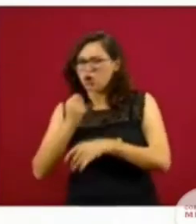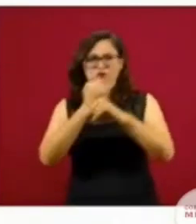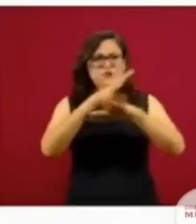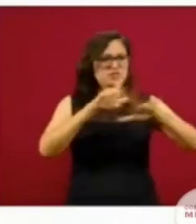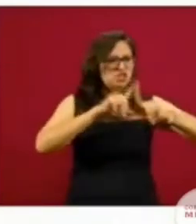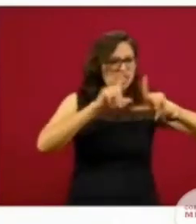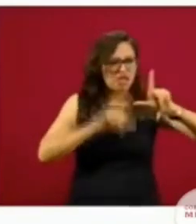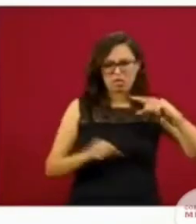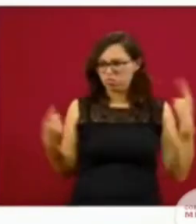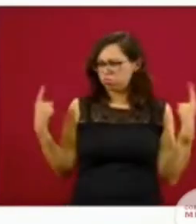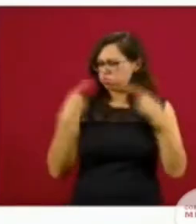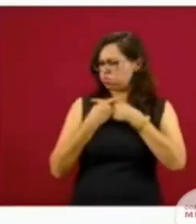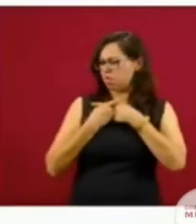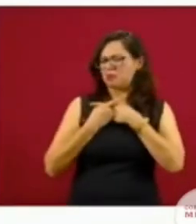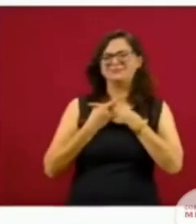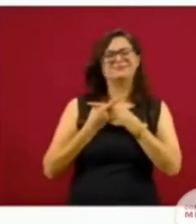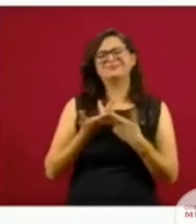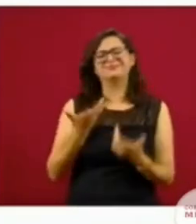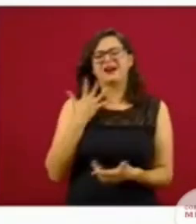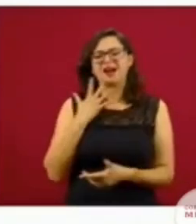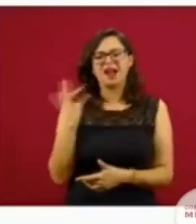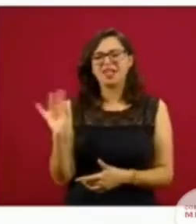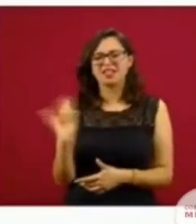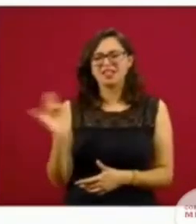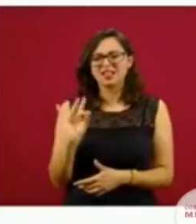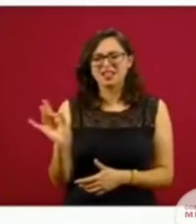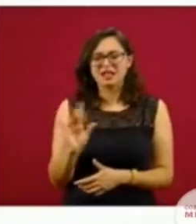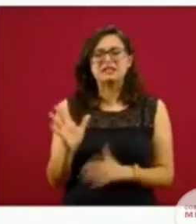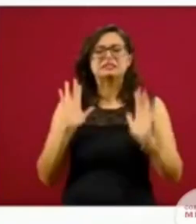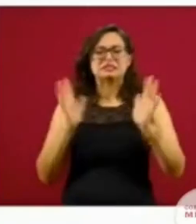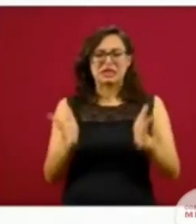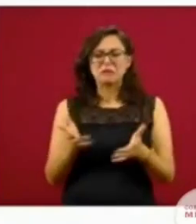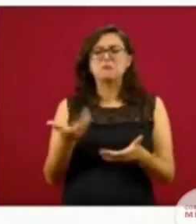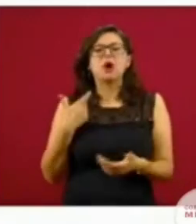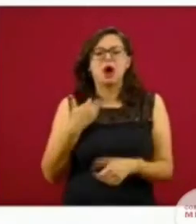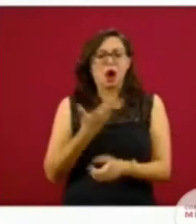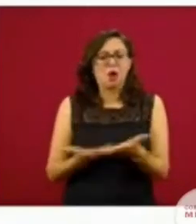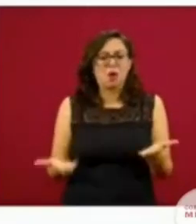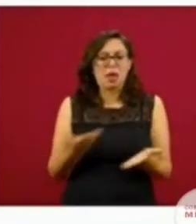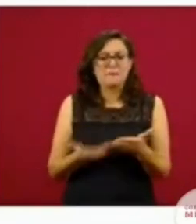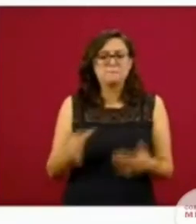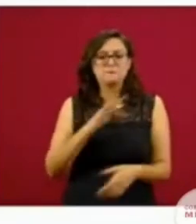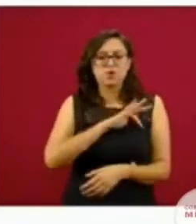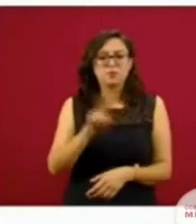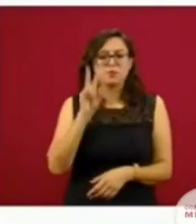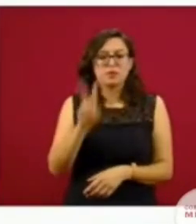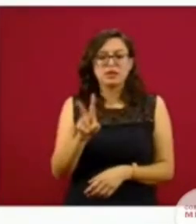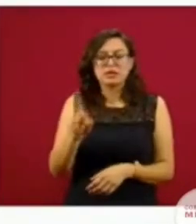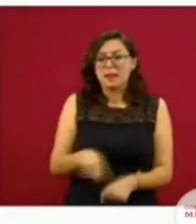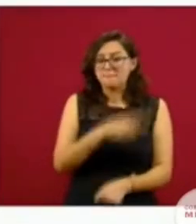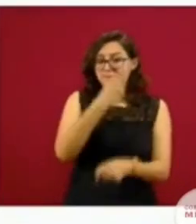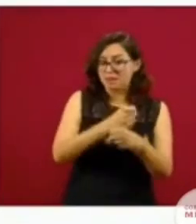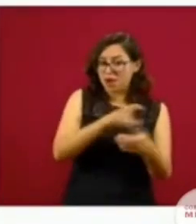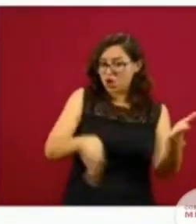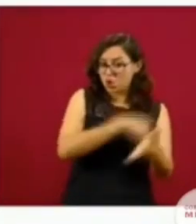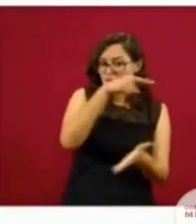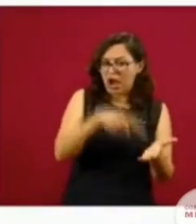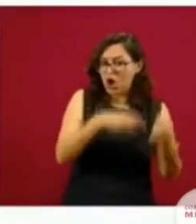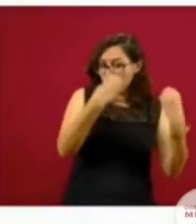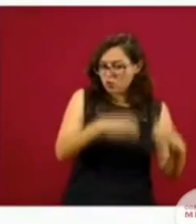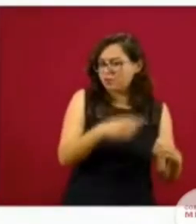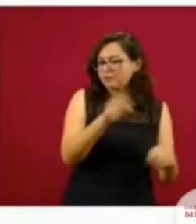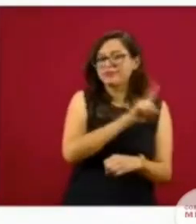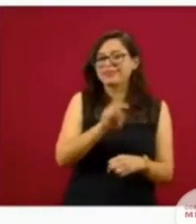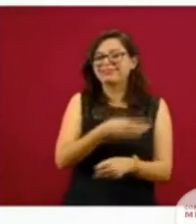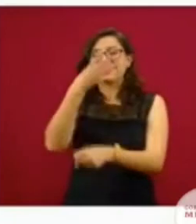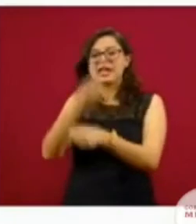cifras del Estado y las nacionales. Nos ha parecido que no tiene la menor importancia, como ya lo hemos comentado. Hoy vemos que Tabasco está no en el